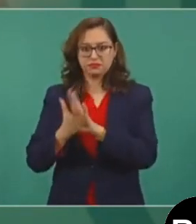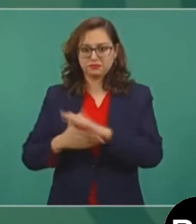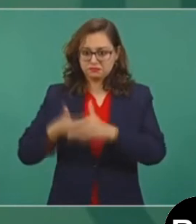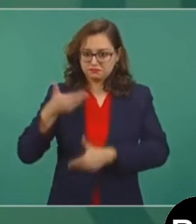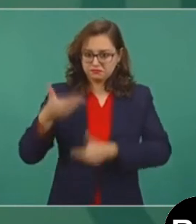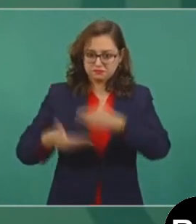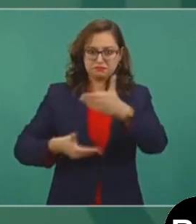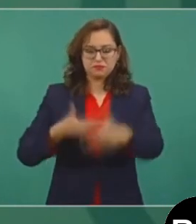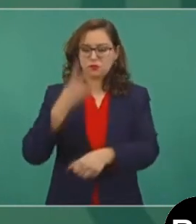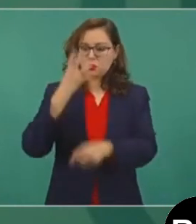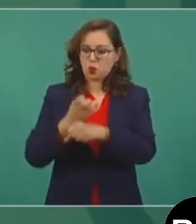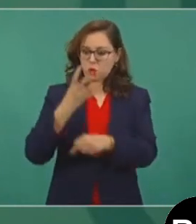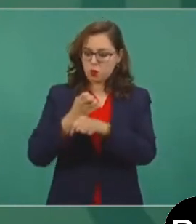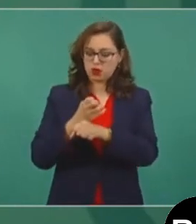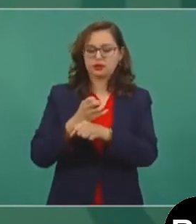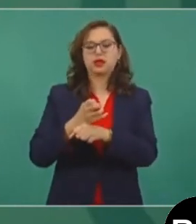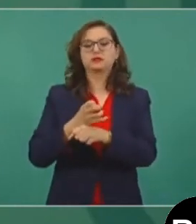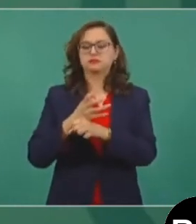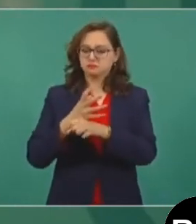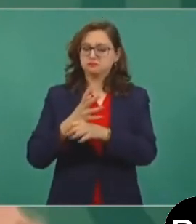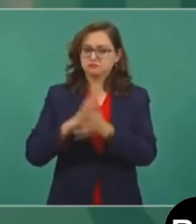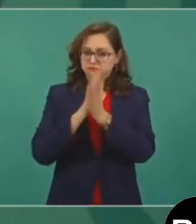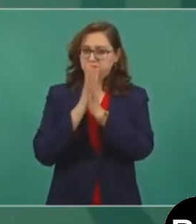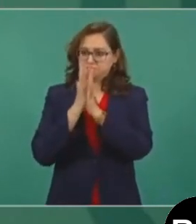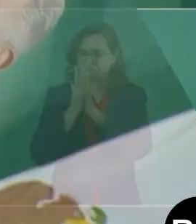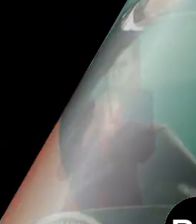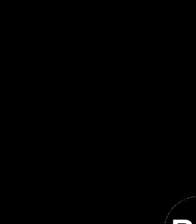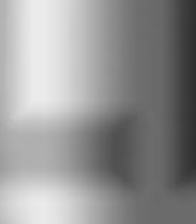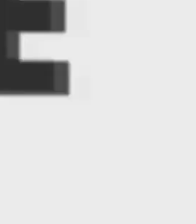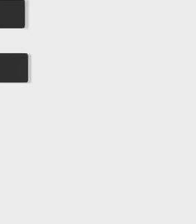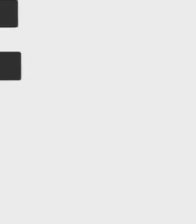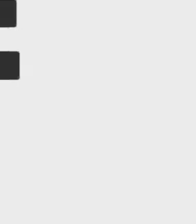consumar la cuarta transformación, pero es un proceso.